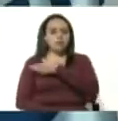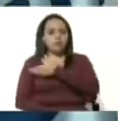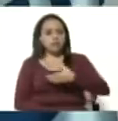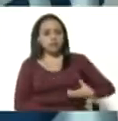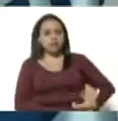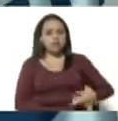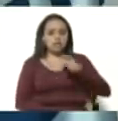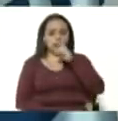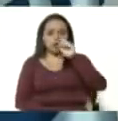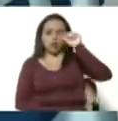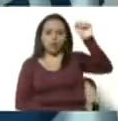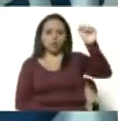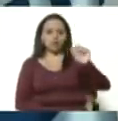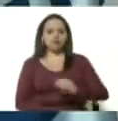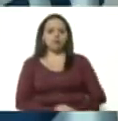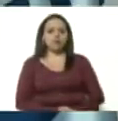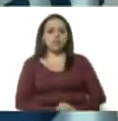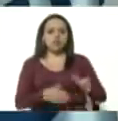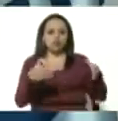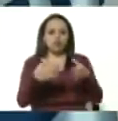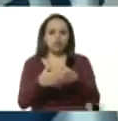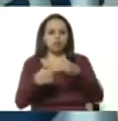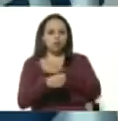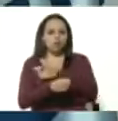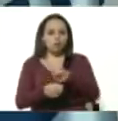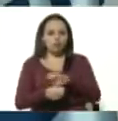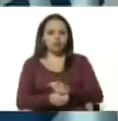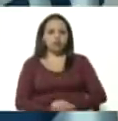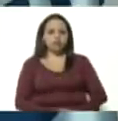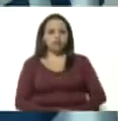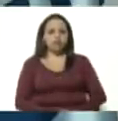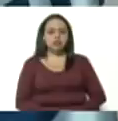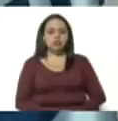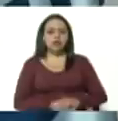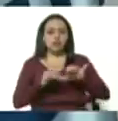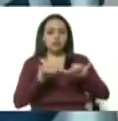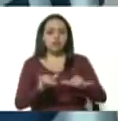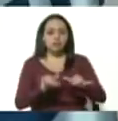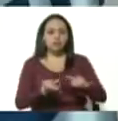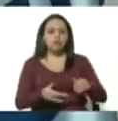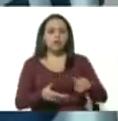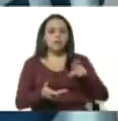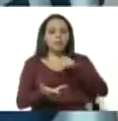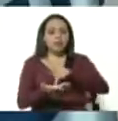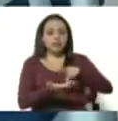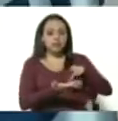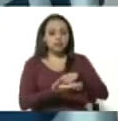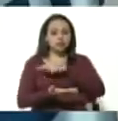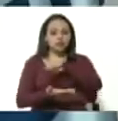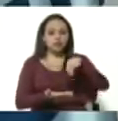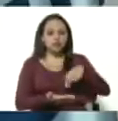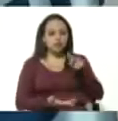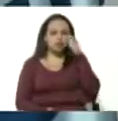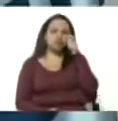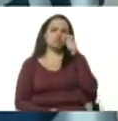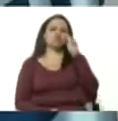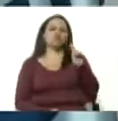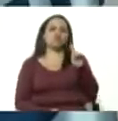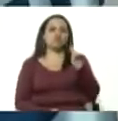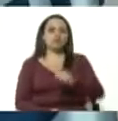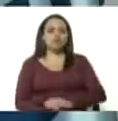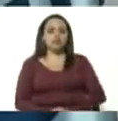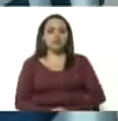República Nicolás Maduro y su equipo de gobierno donde hemos participado nosotros velando por la no